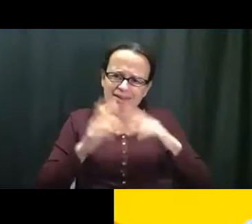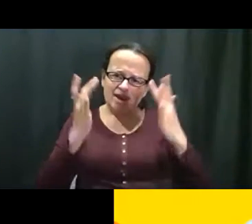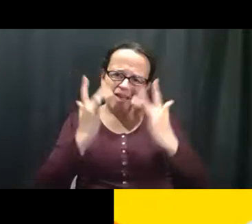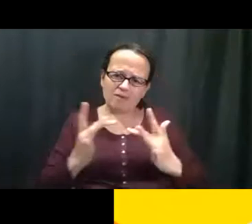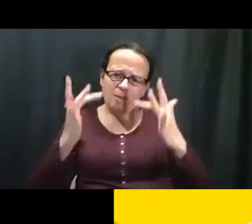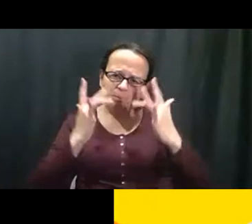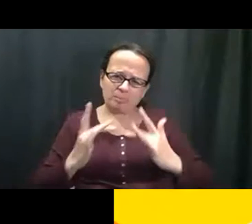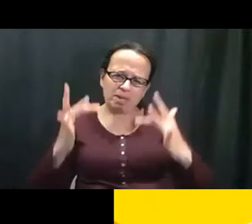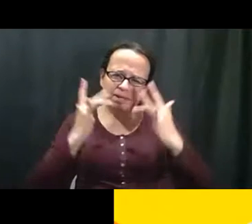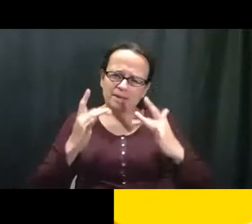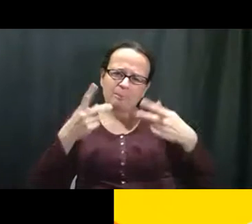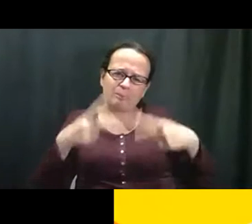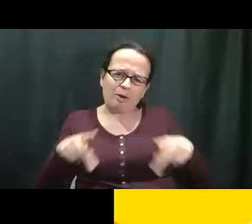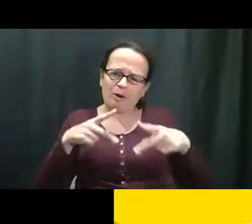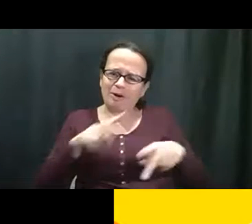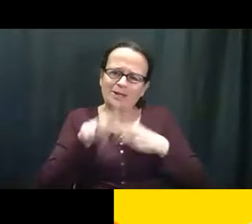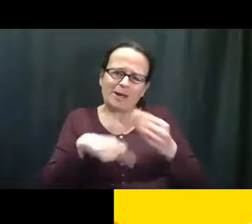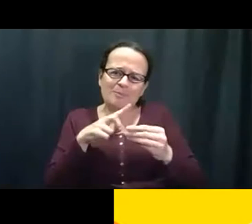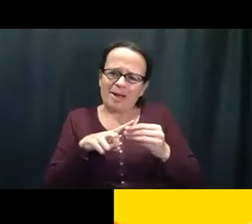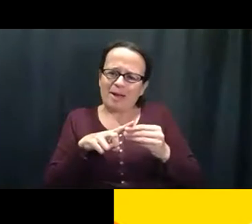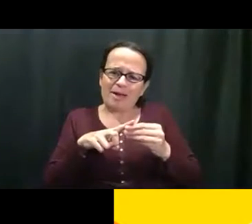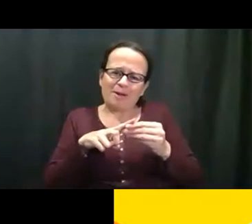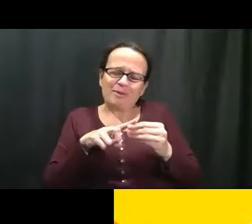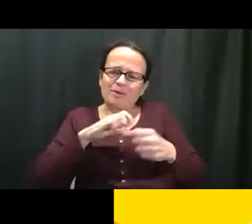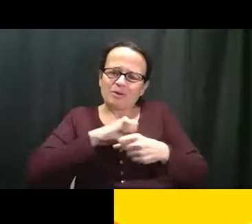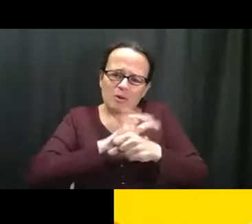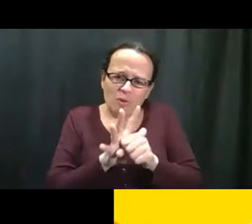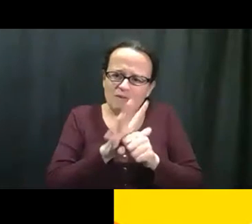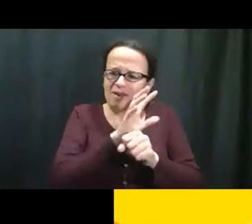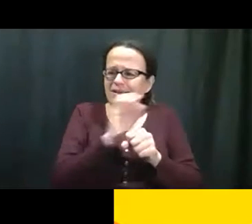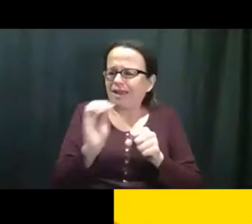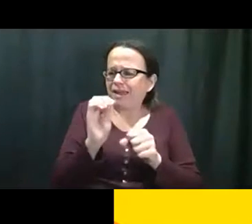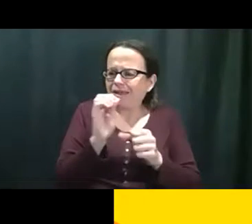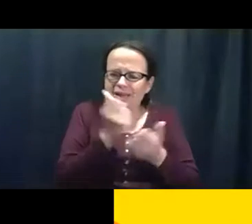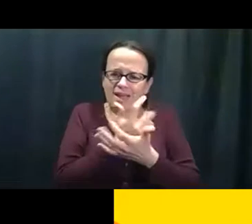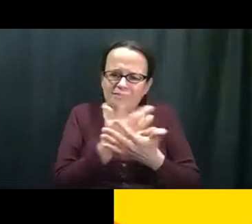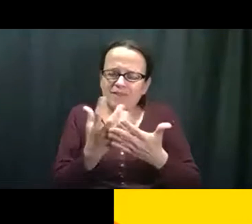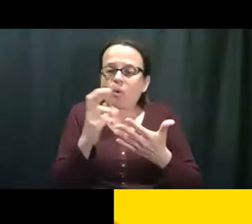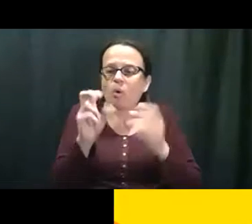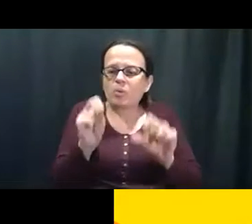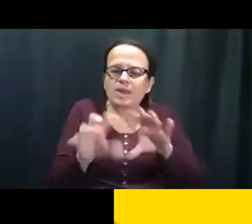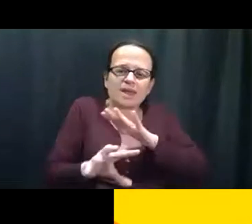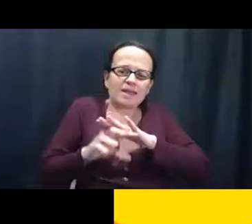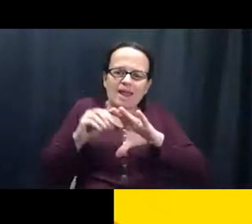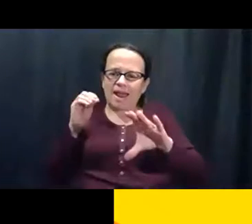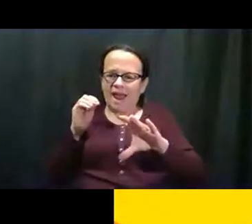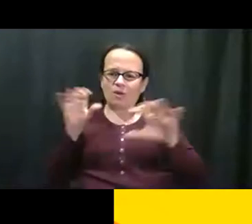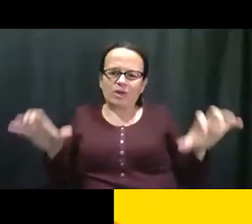Y podemos hablar de, con todo el mundo, sobre la depresión o el COVID. podemos hablar sobre todas esas cosas.